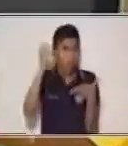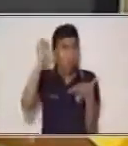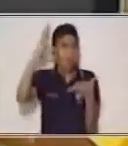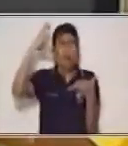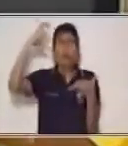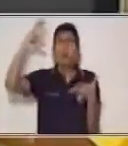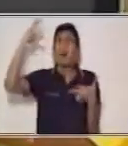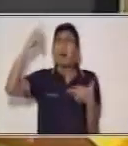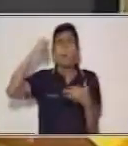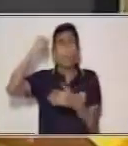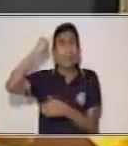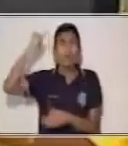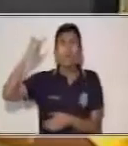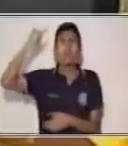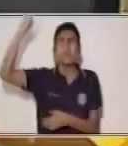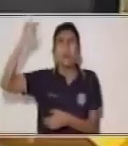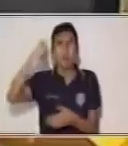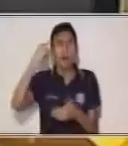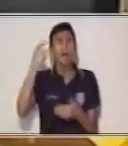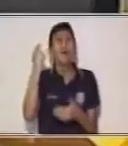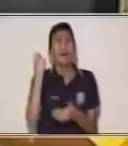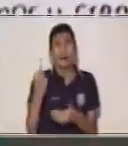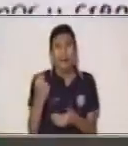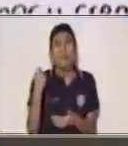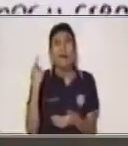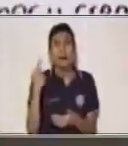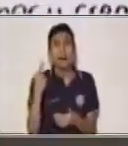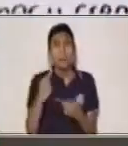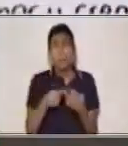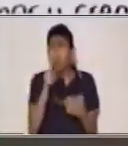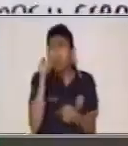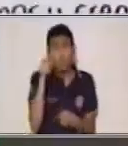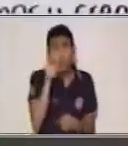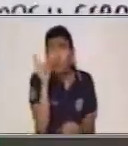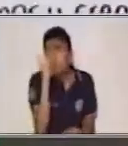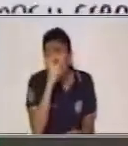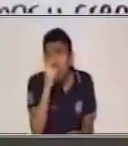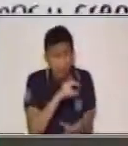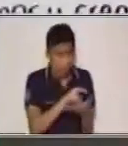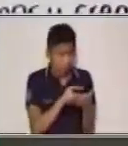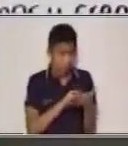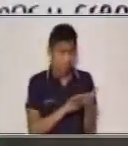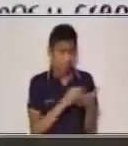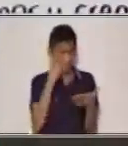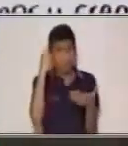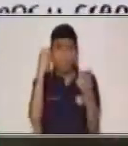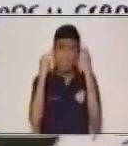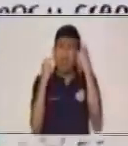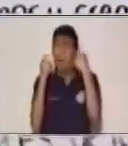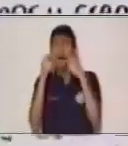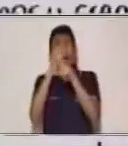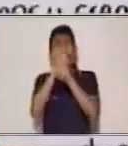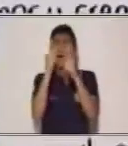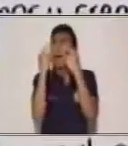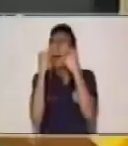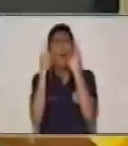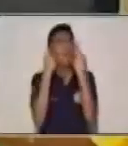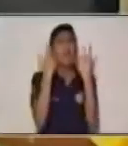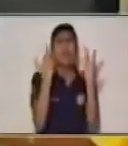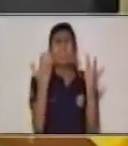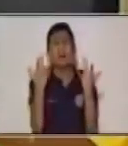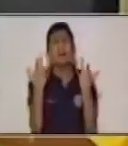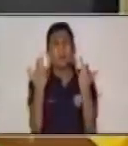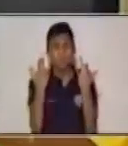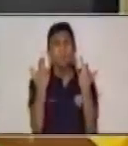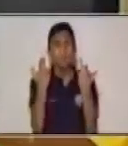ha podido permitirle a las personas poder escribir y plasmar los cuentos. Te mencionaba sobre el